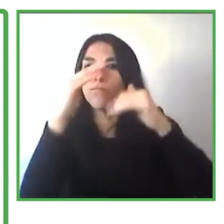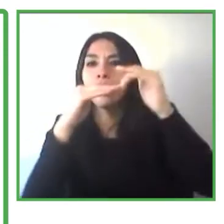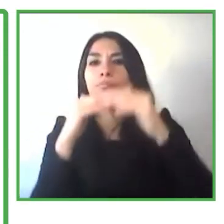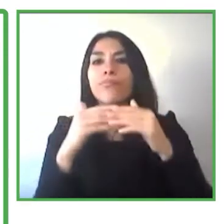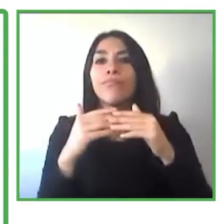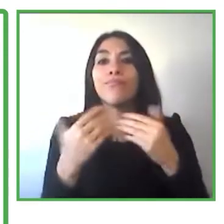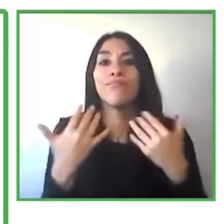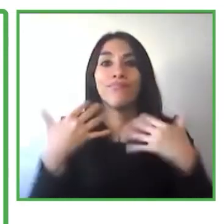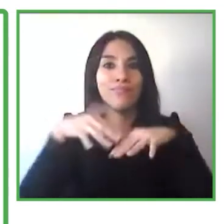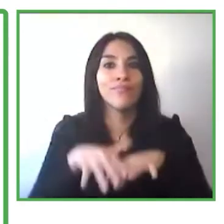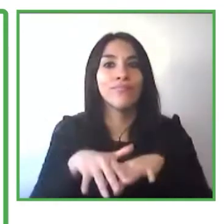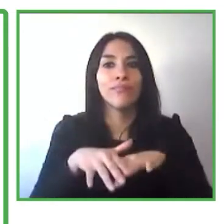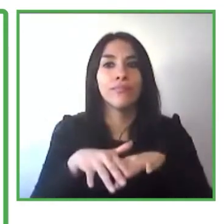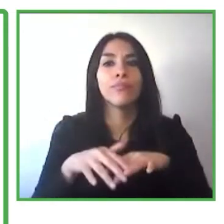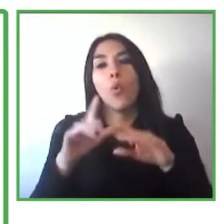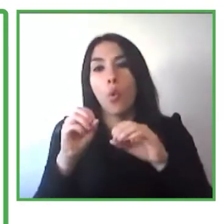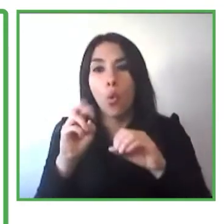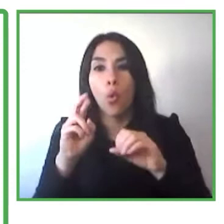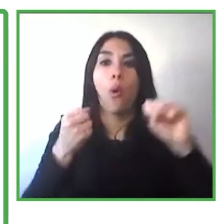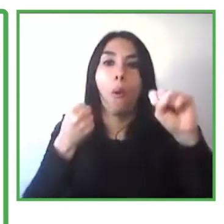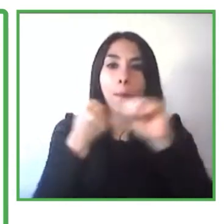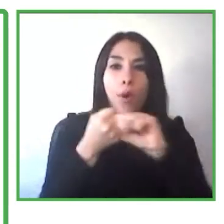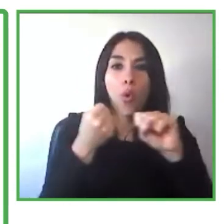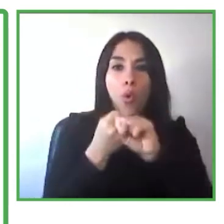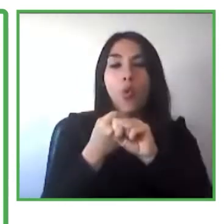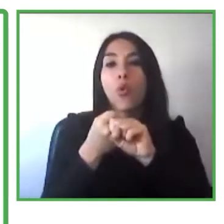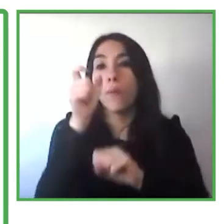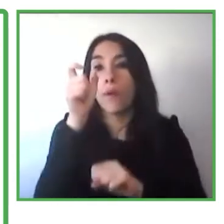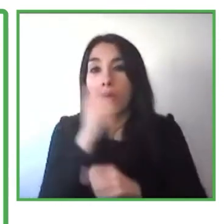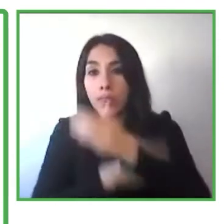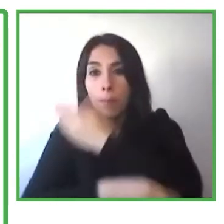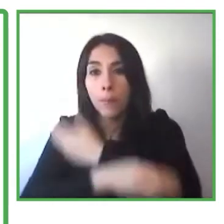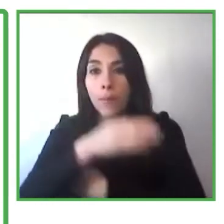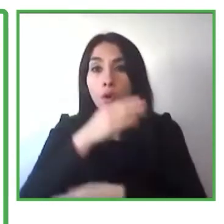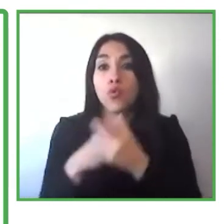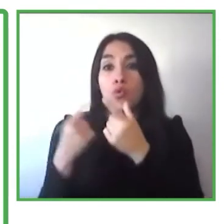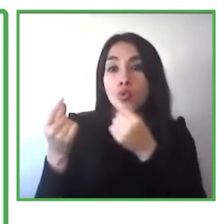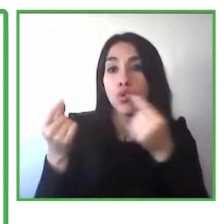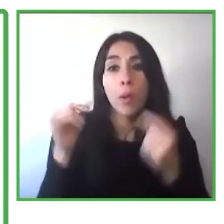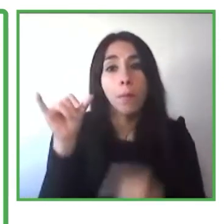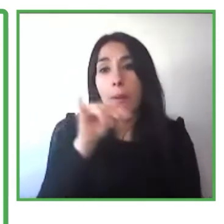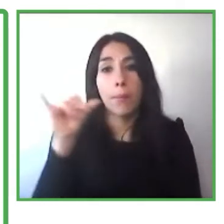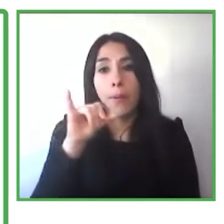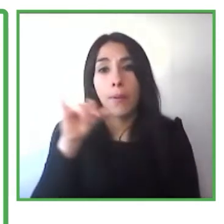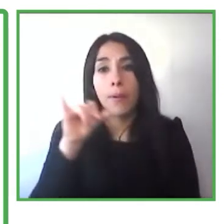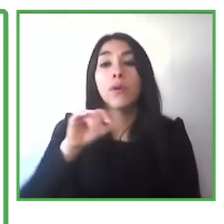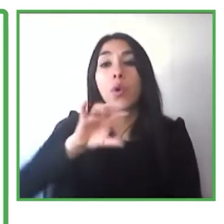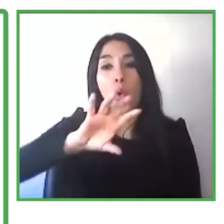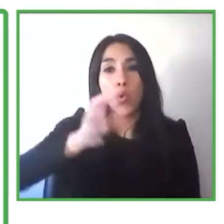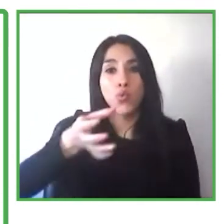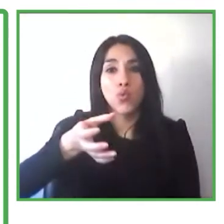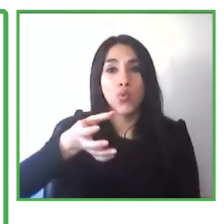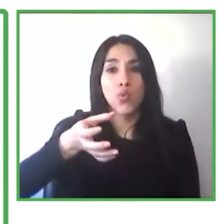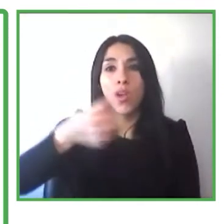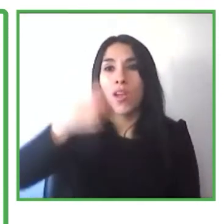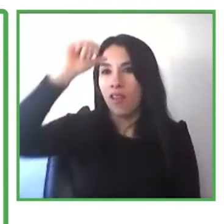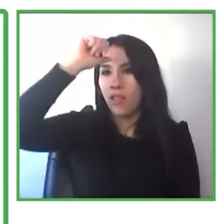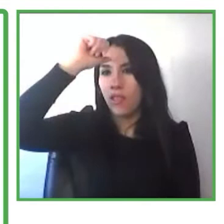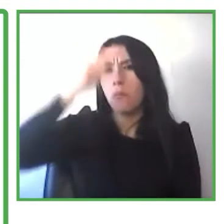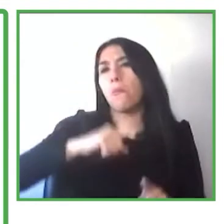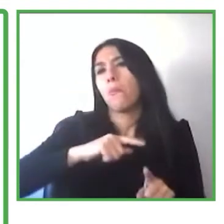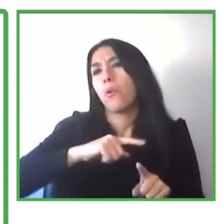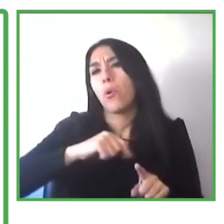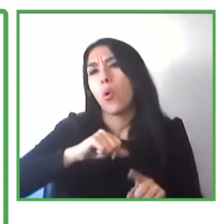a redes de discapacidad e inclusión como lo hicimos en India en 2019 en las Filipinas en enero de 2020 o